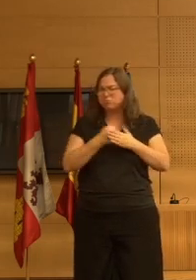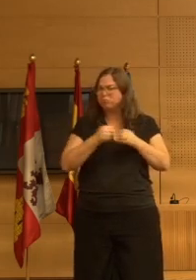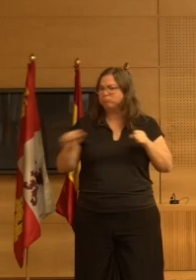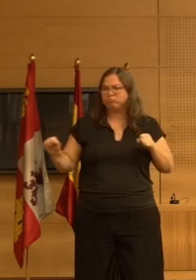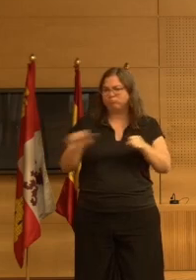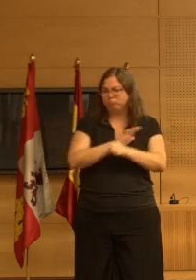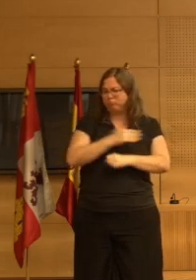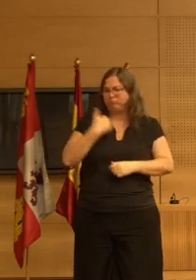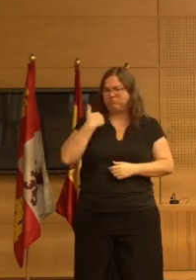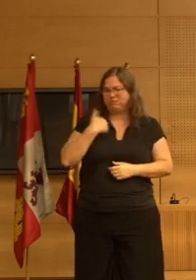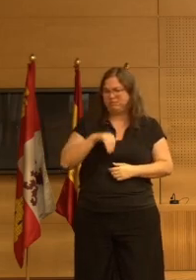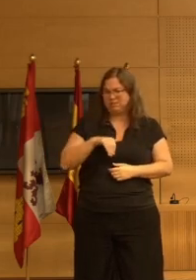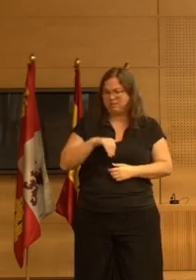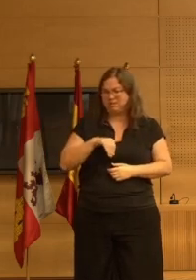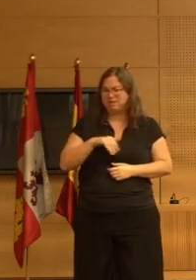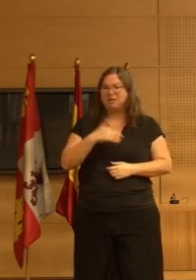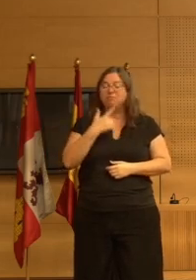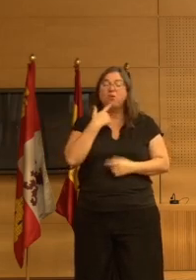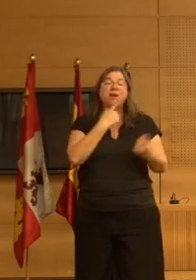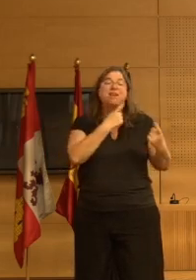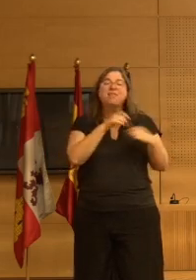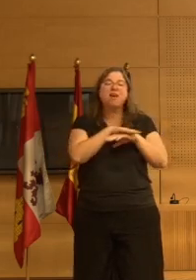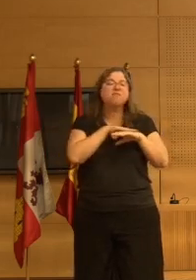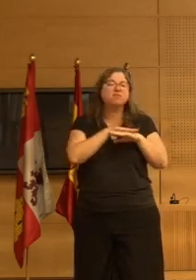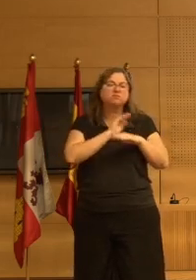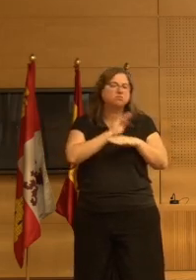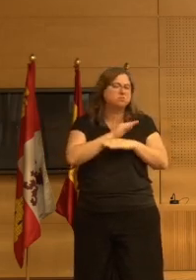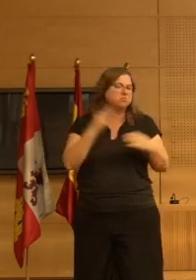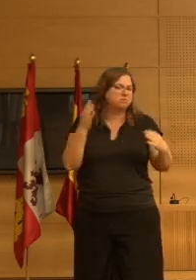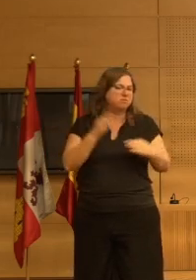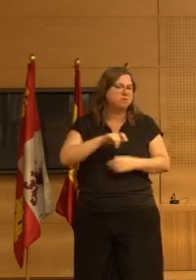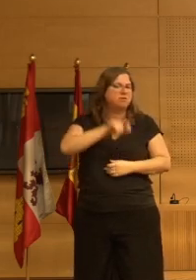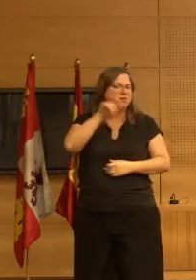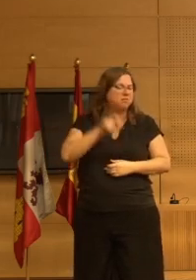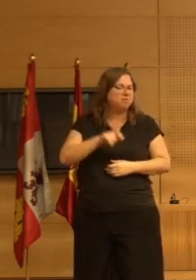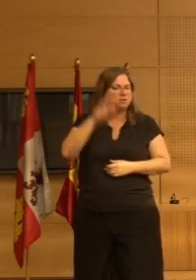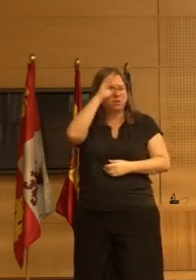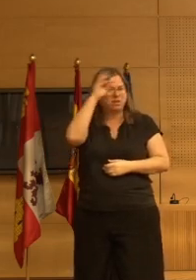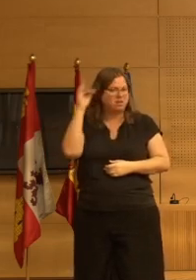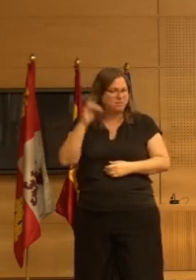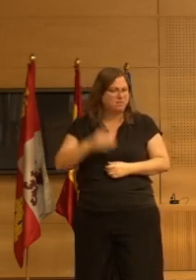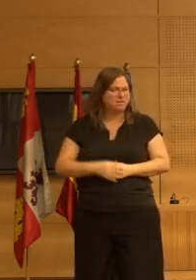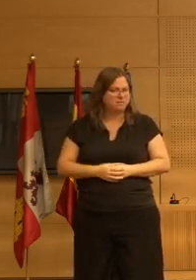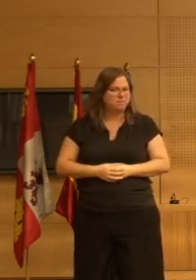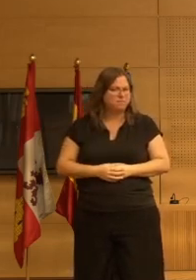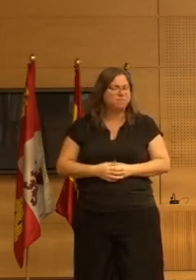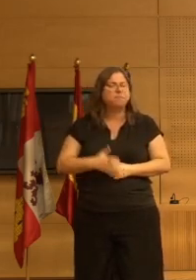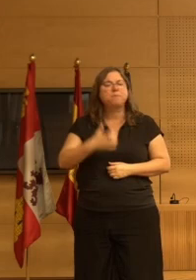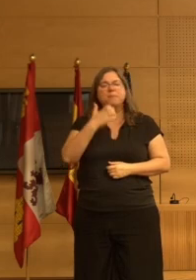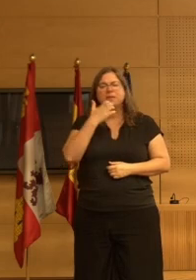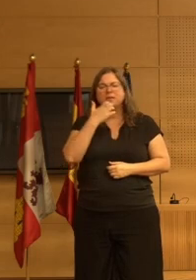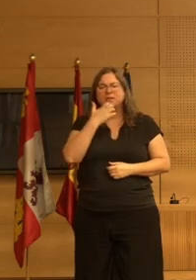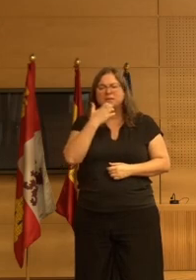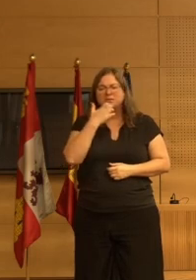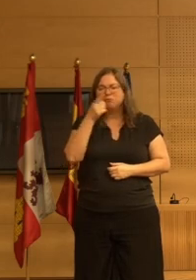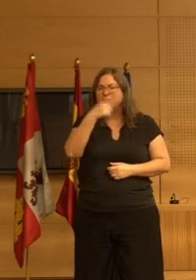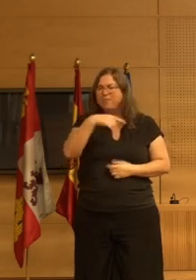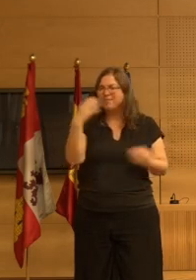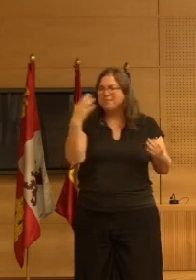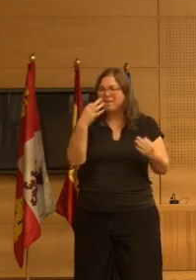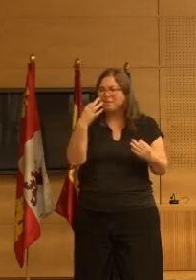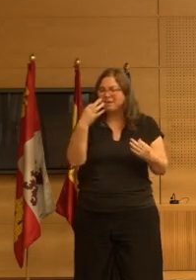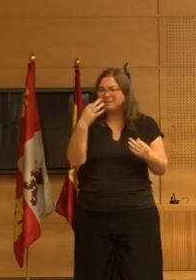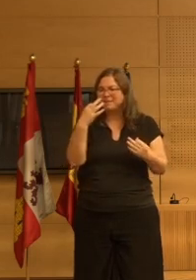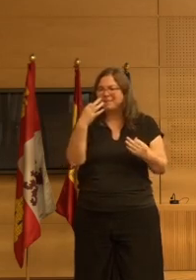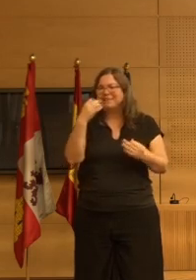cubiertas que este modelo de las necesidades básicas y utilizamos en personas con demencia que gritan no sabemos realmente por qué están gritando pero lo primero que tienes que plantear ¿tendrá